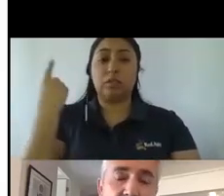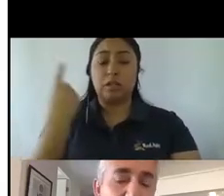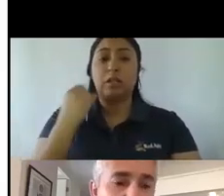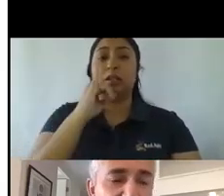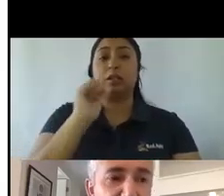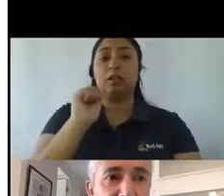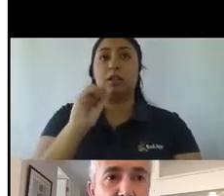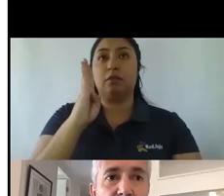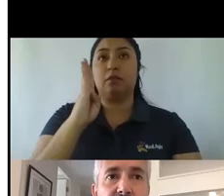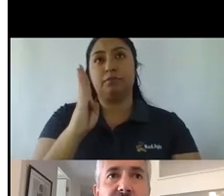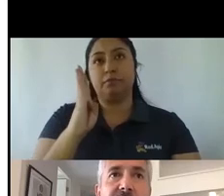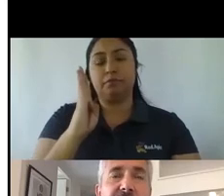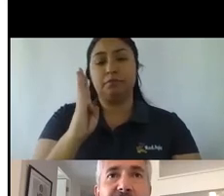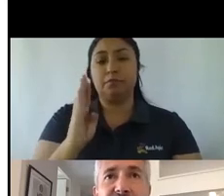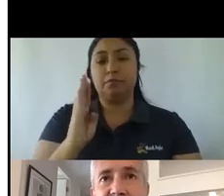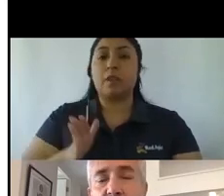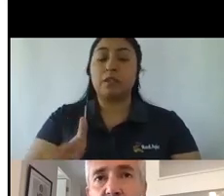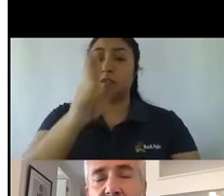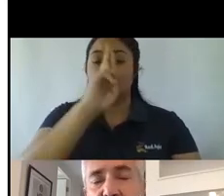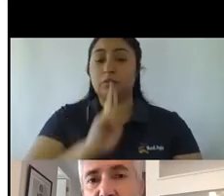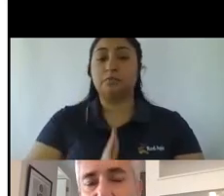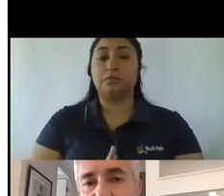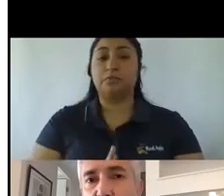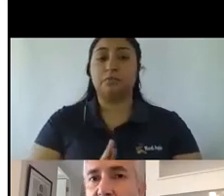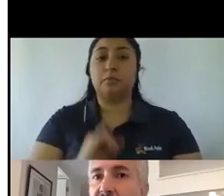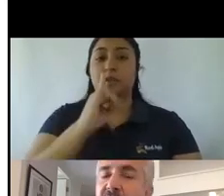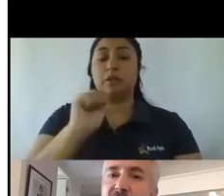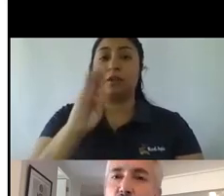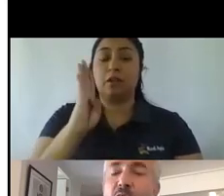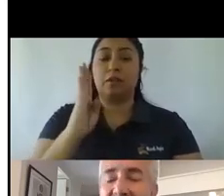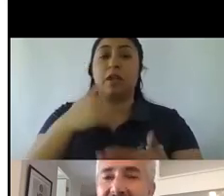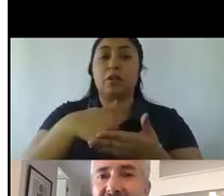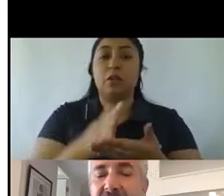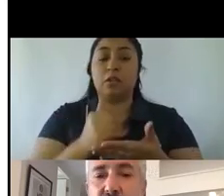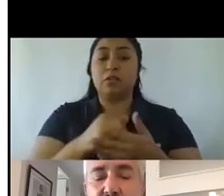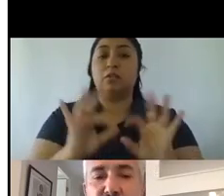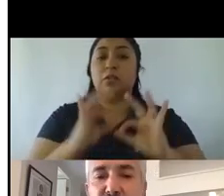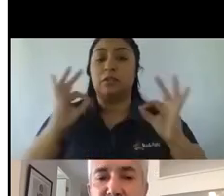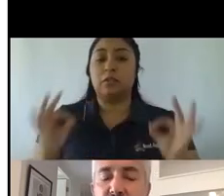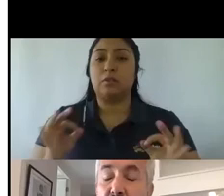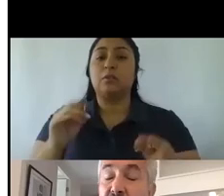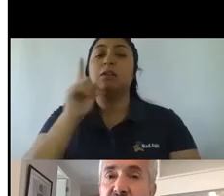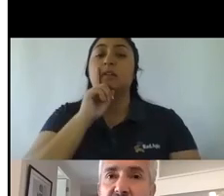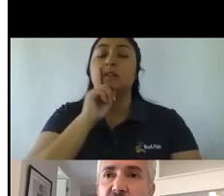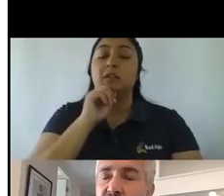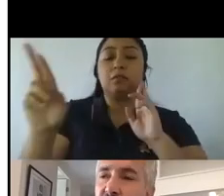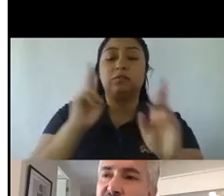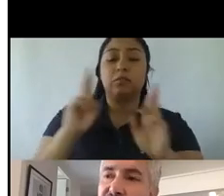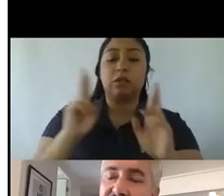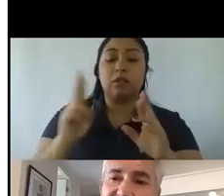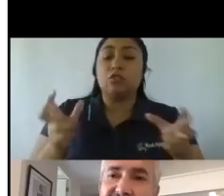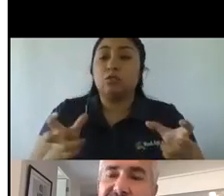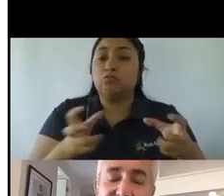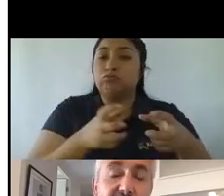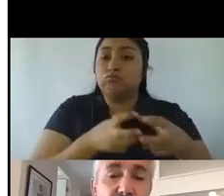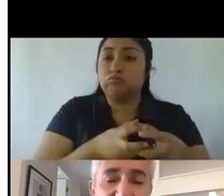es por el rol el que me invitan hoy día, la IAB es una organización muy particular, tiene como una cara de asociación gremial, pero en definitiva es una